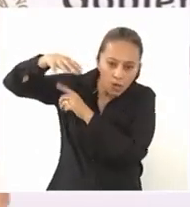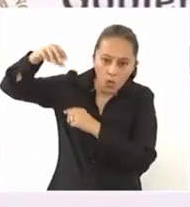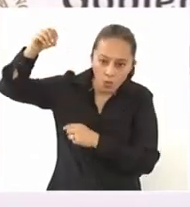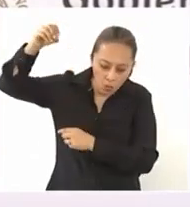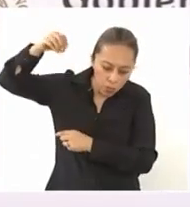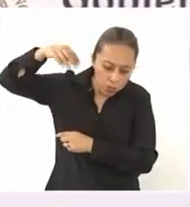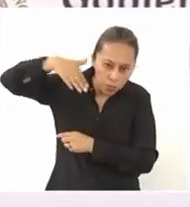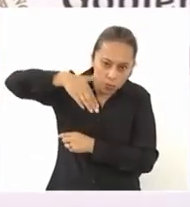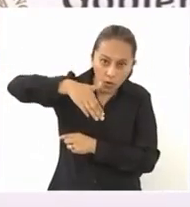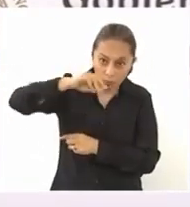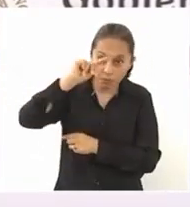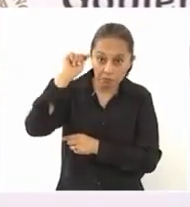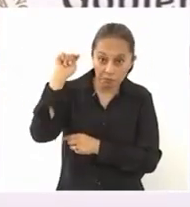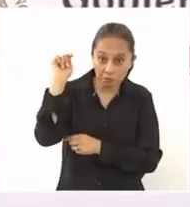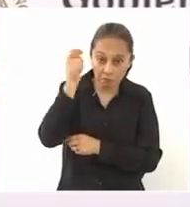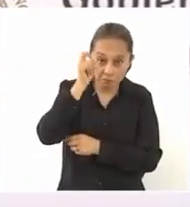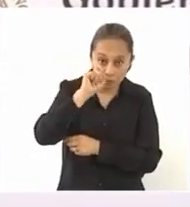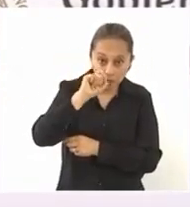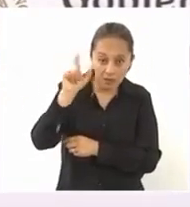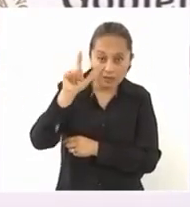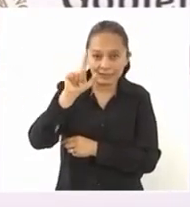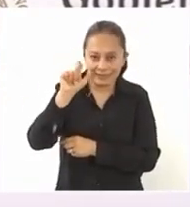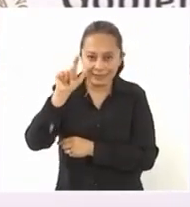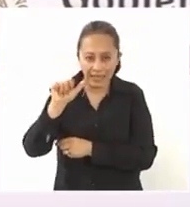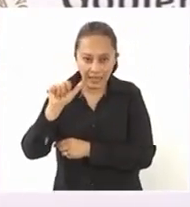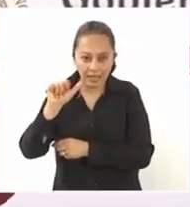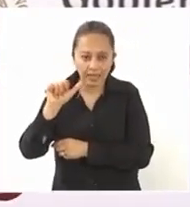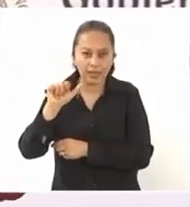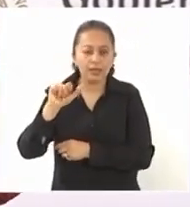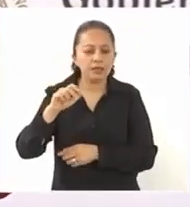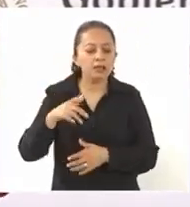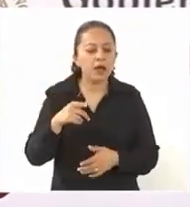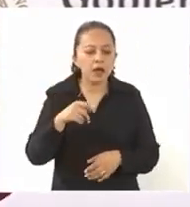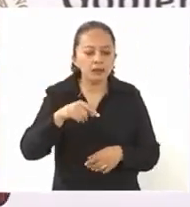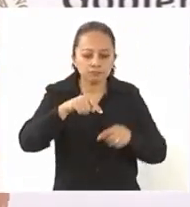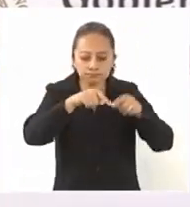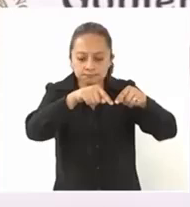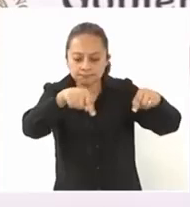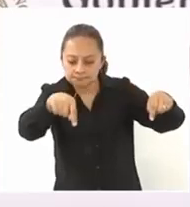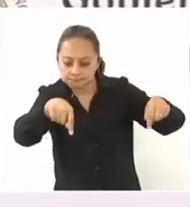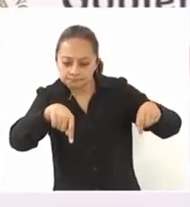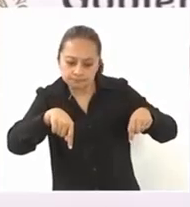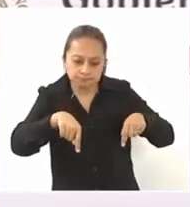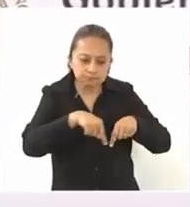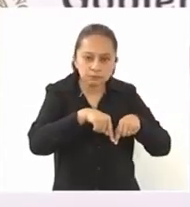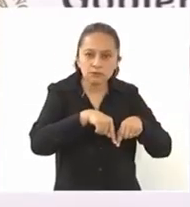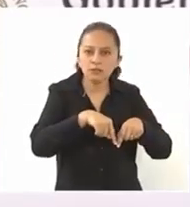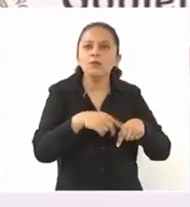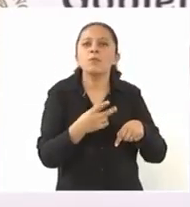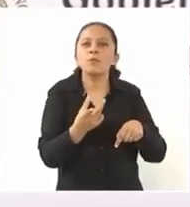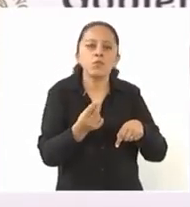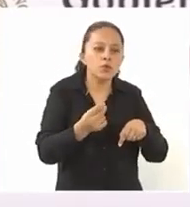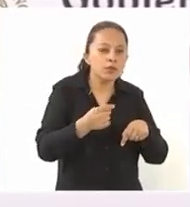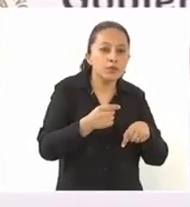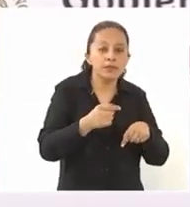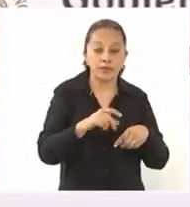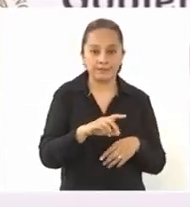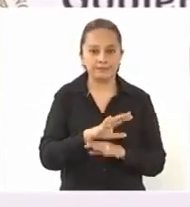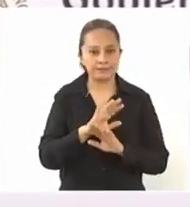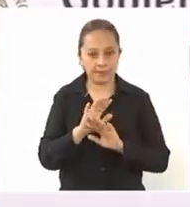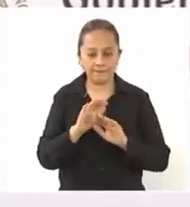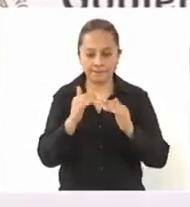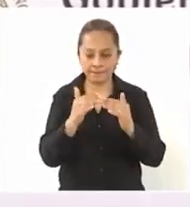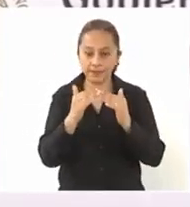tecnología especial que se llama LIDAR para hacer levantamientos. Y a partir del mes de abril,